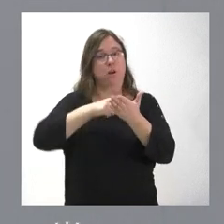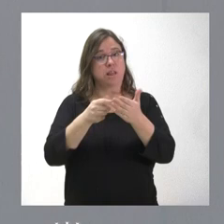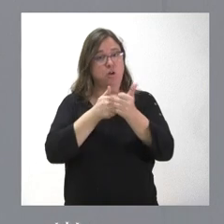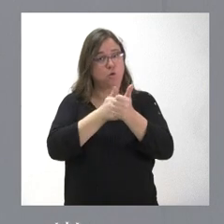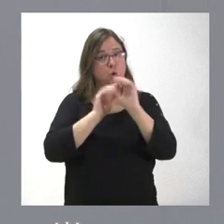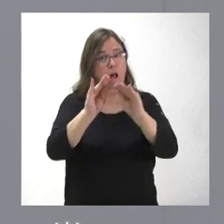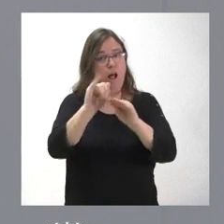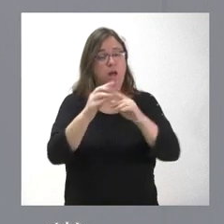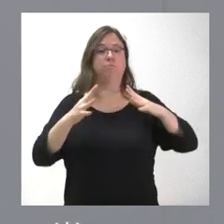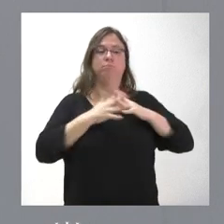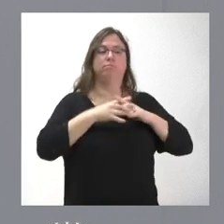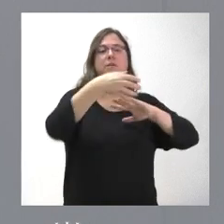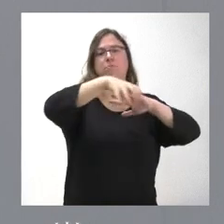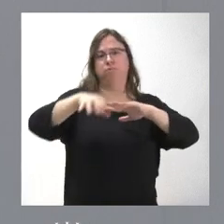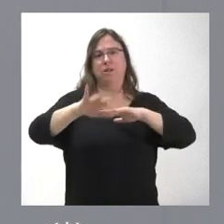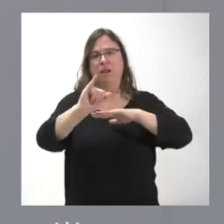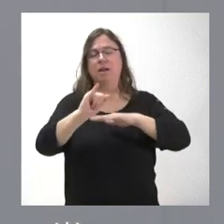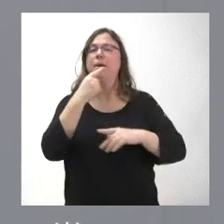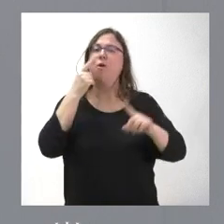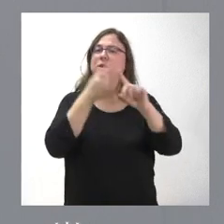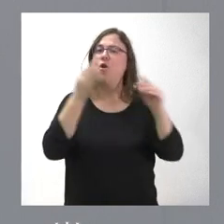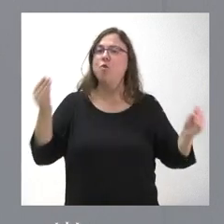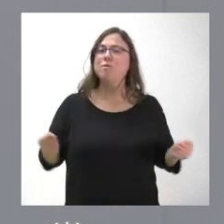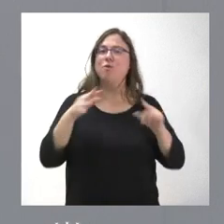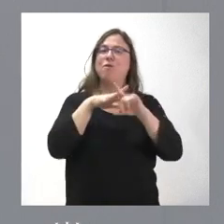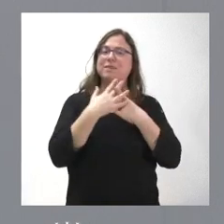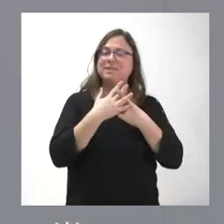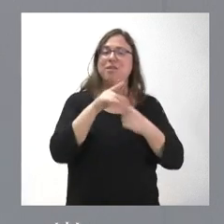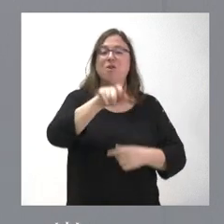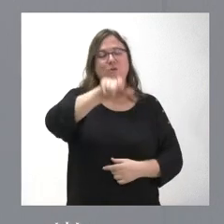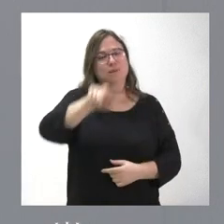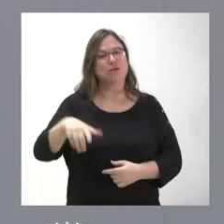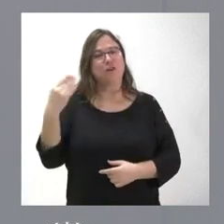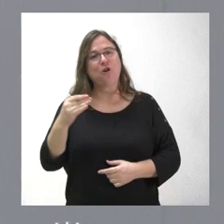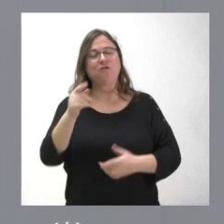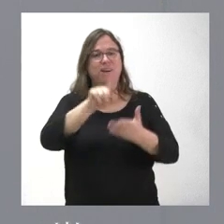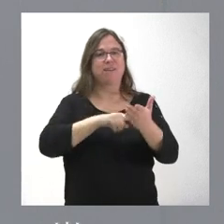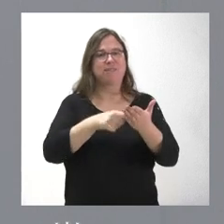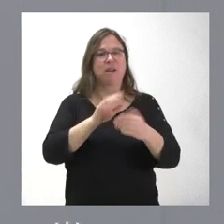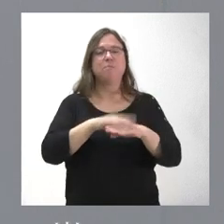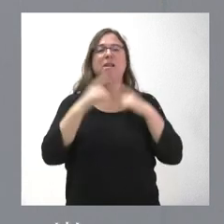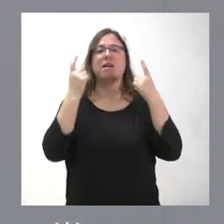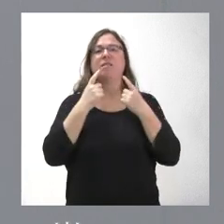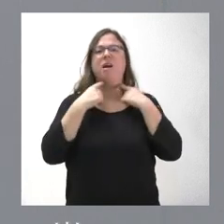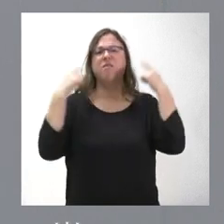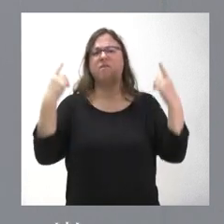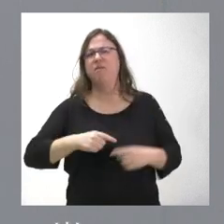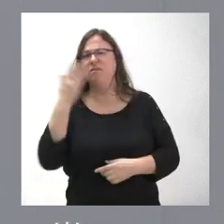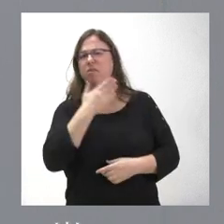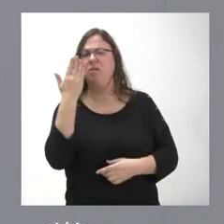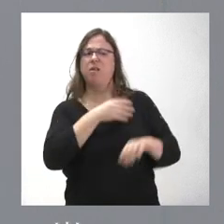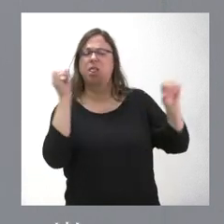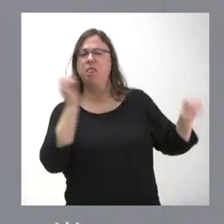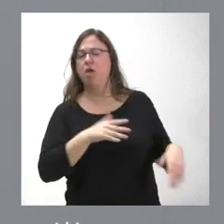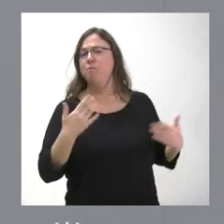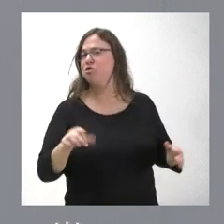desarrollar la actividad. Se trata de mejorar la situación educativa de las personas gitanas, reduciendo las tasas de fracaso escolar y abandono temprano para